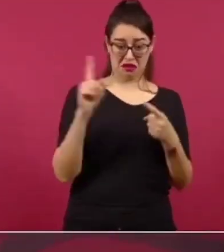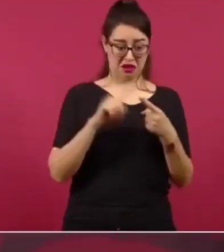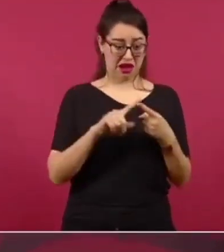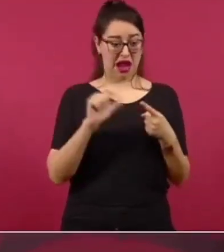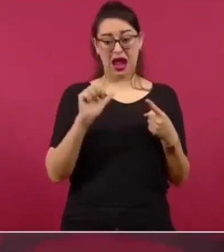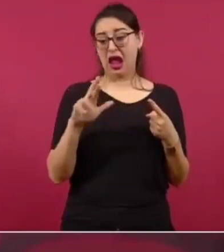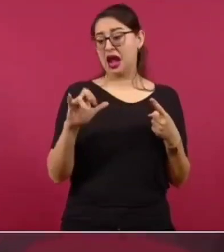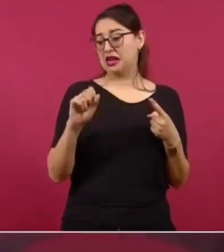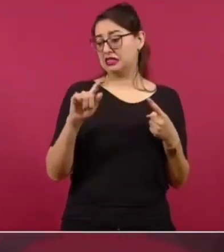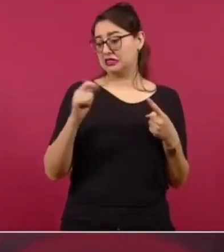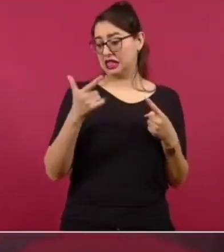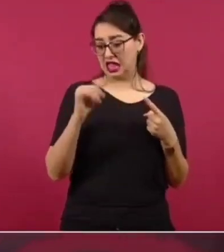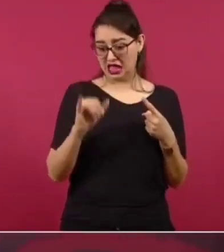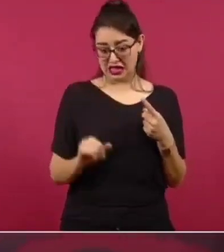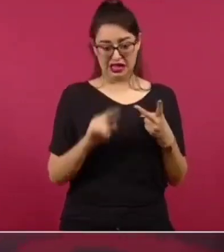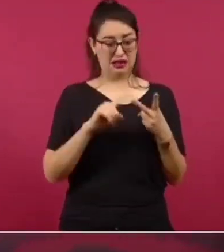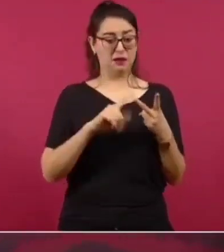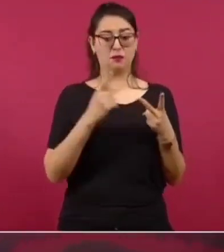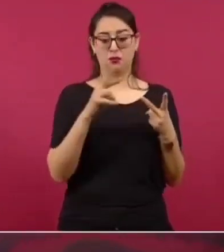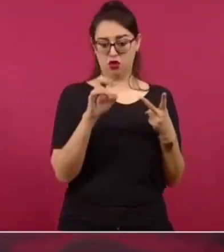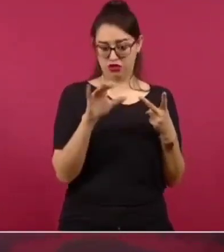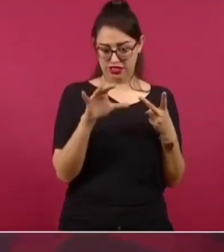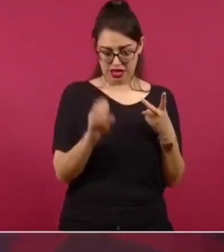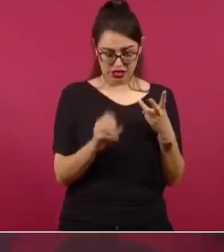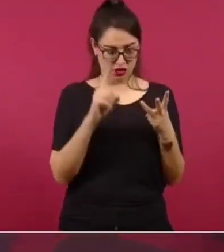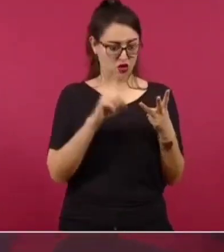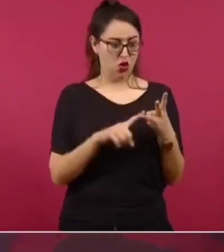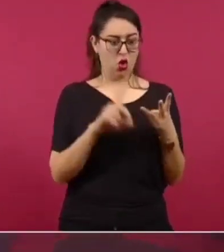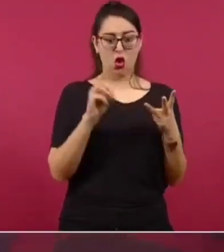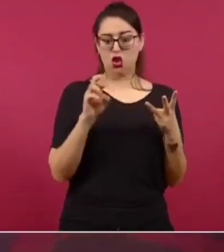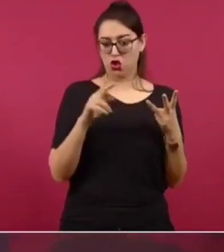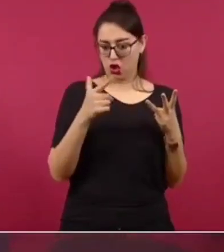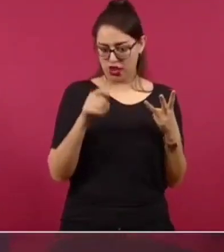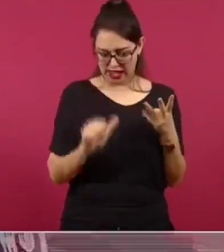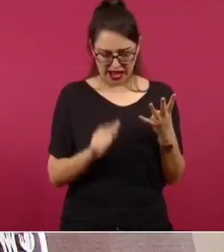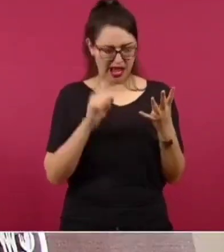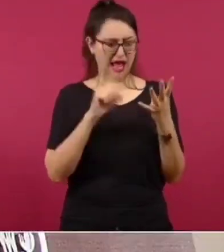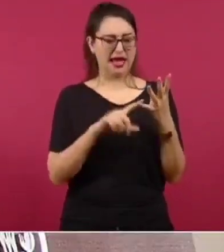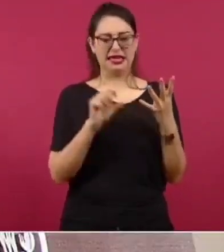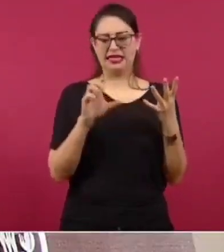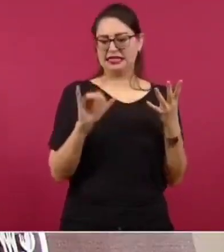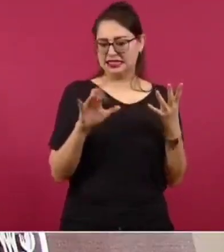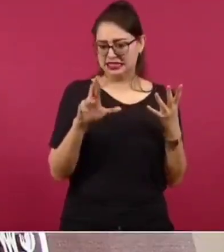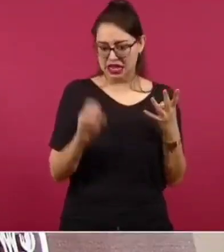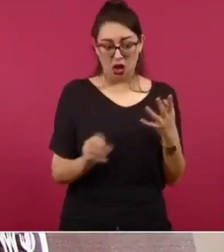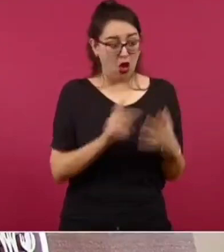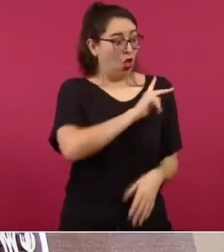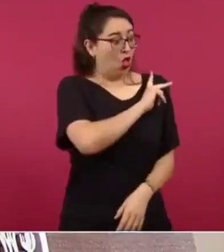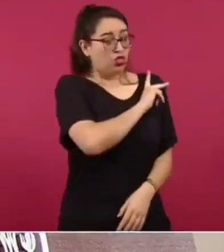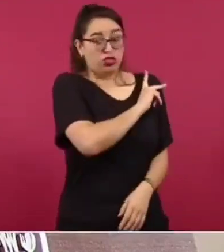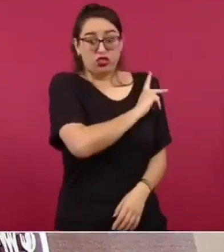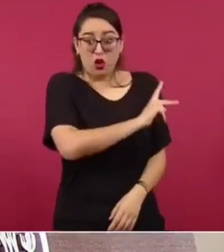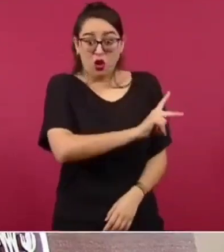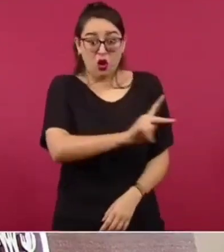Dóriga, que está Ciro, que están todos